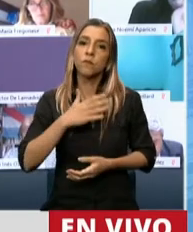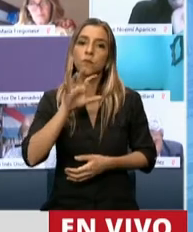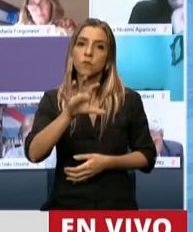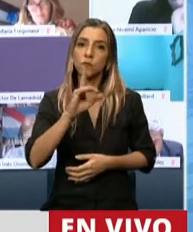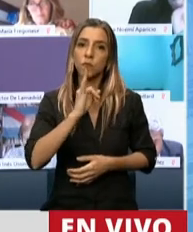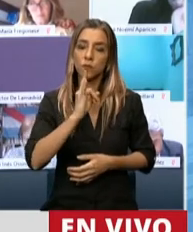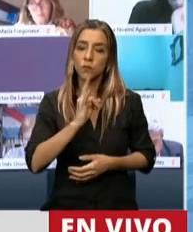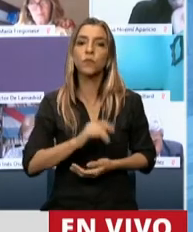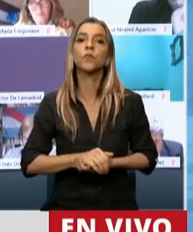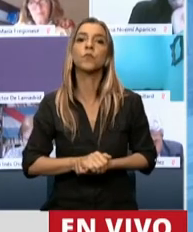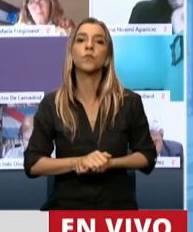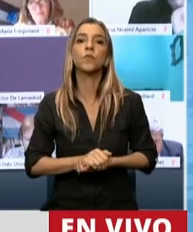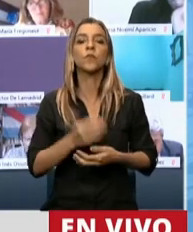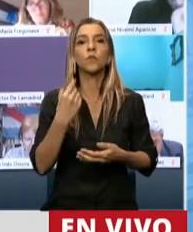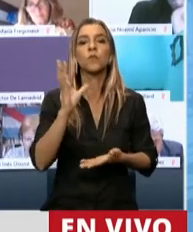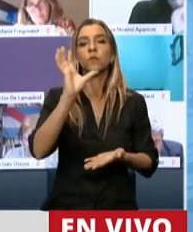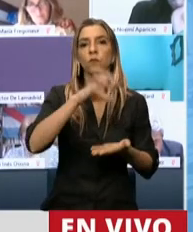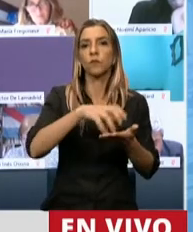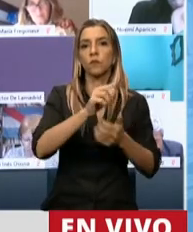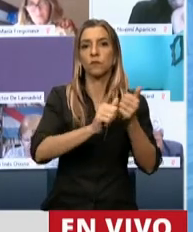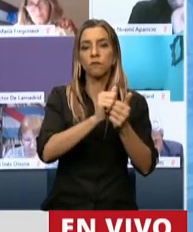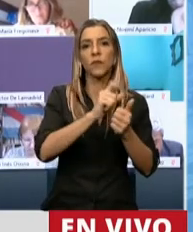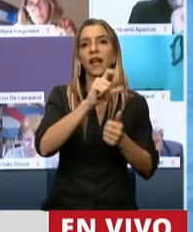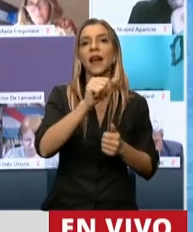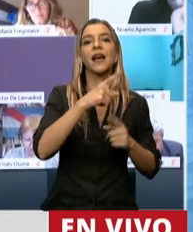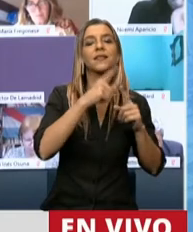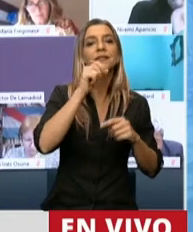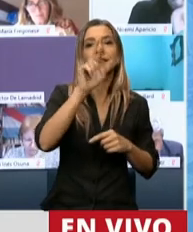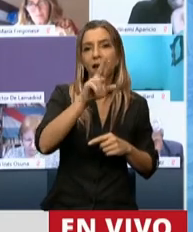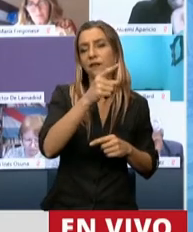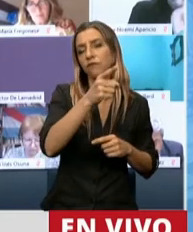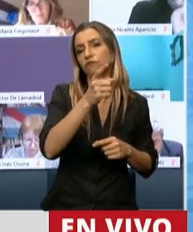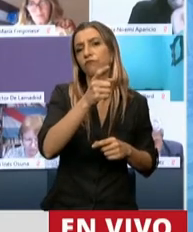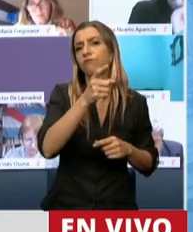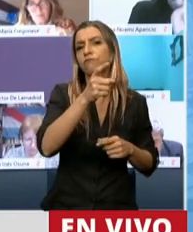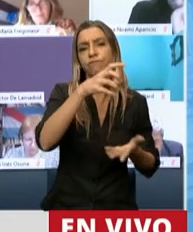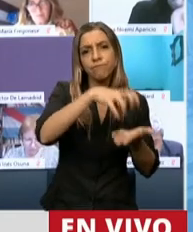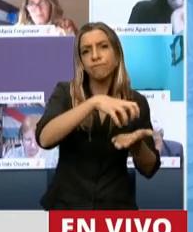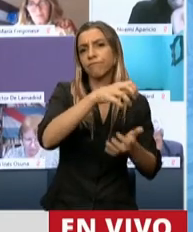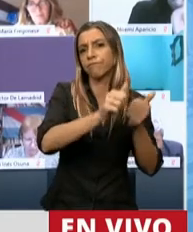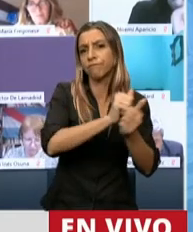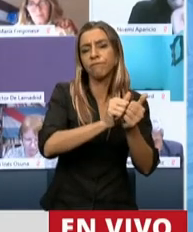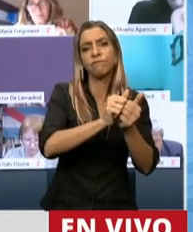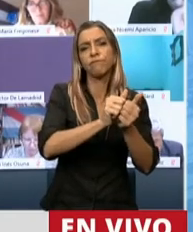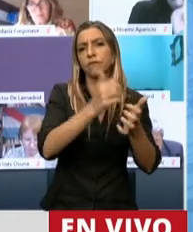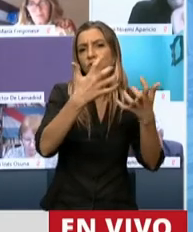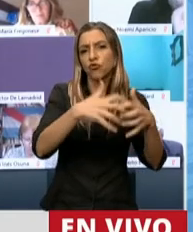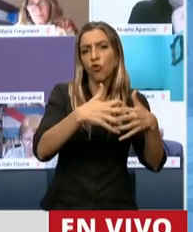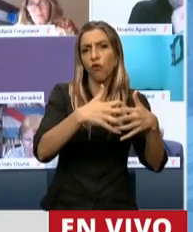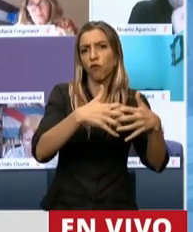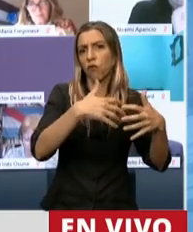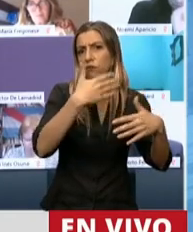funcionamiento un clúster tecnológico con un desarrollo de software a medida de las empresas,